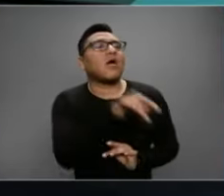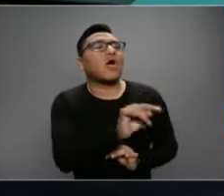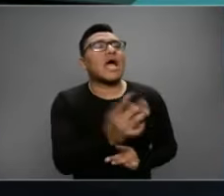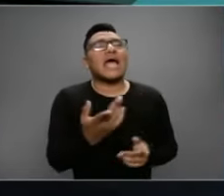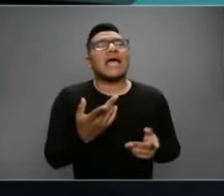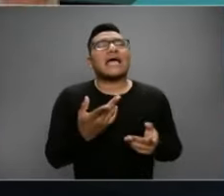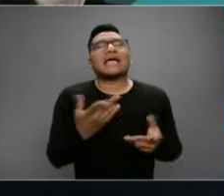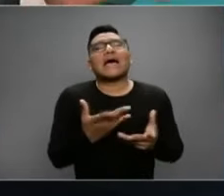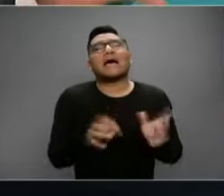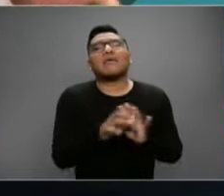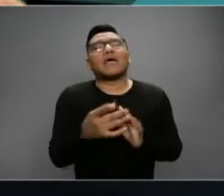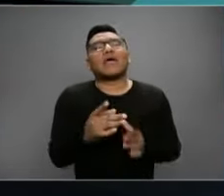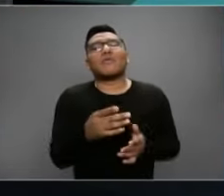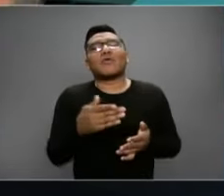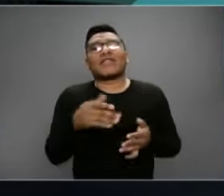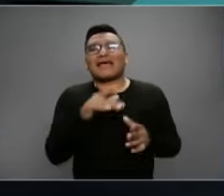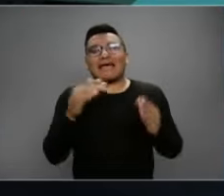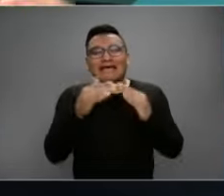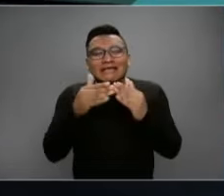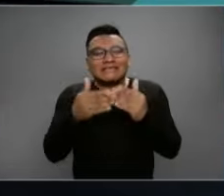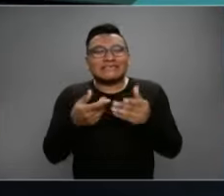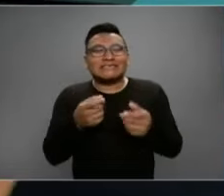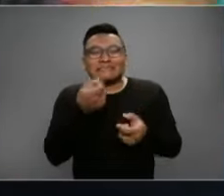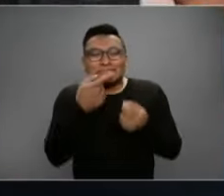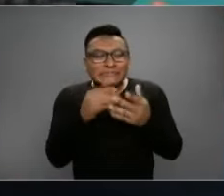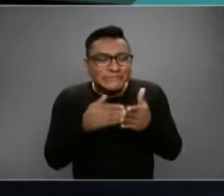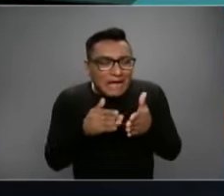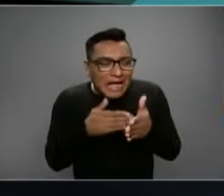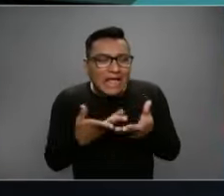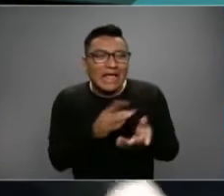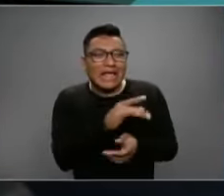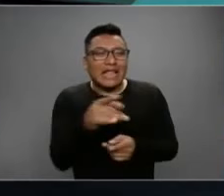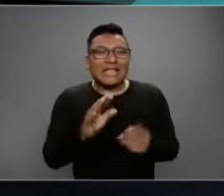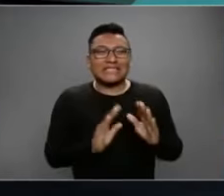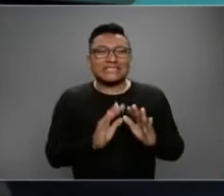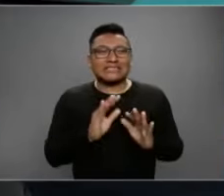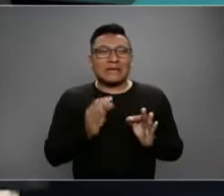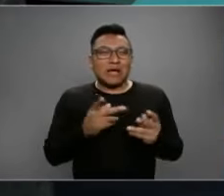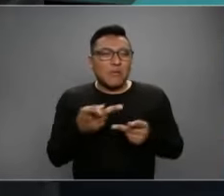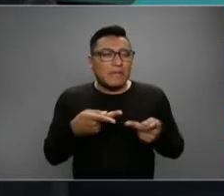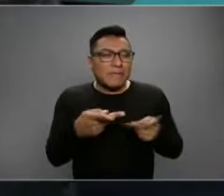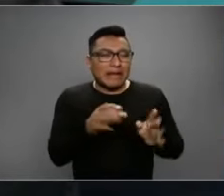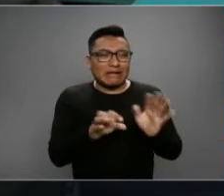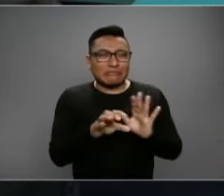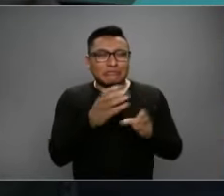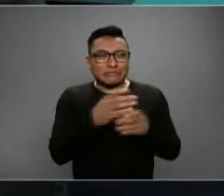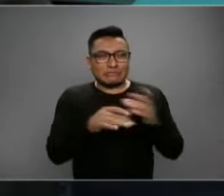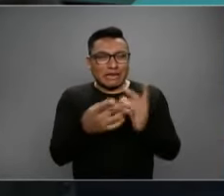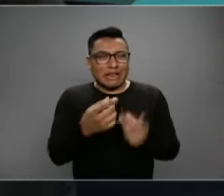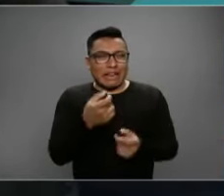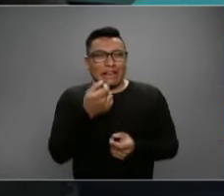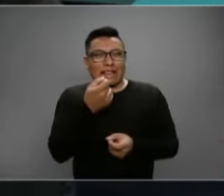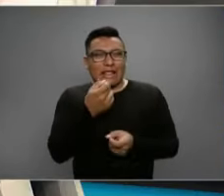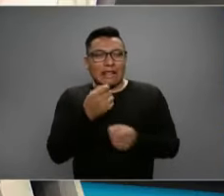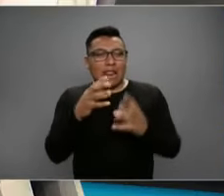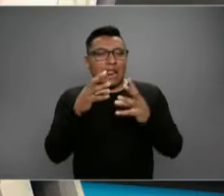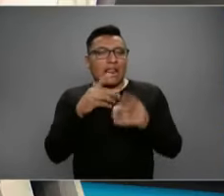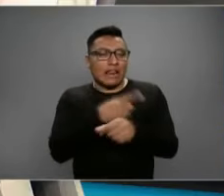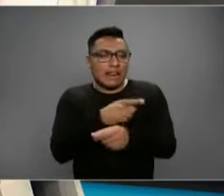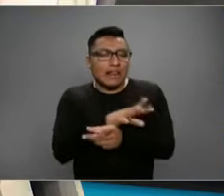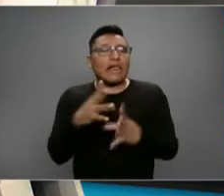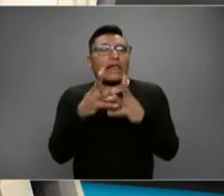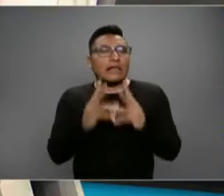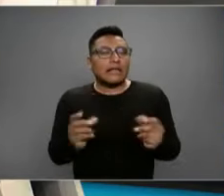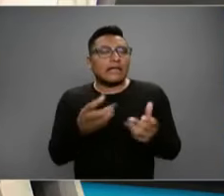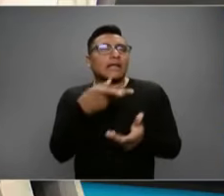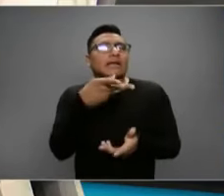supuestos remedios caseros. Porque han circulado notas de que hay remedios caseros para prevenir el coronavirus. Y la gente, hay gente que se ha